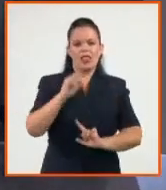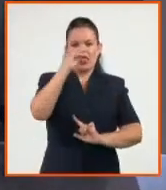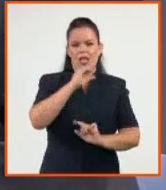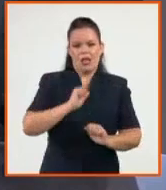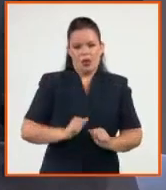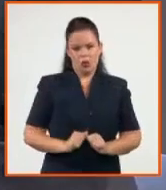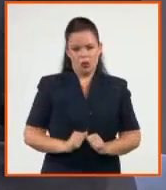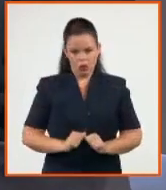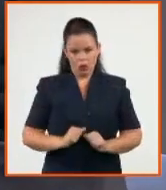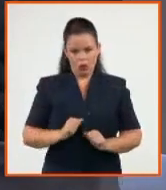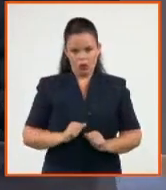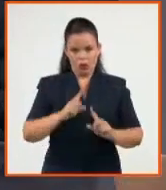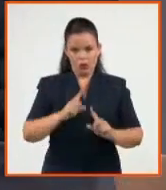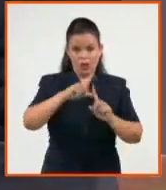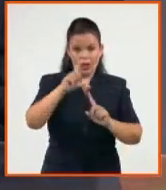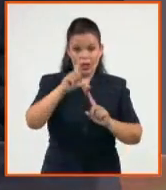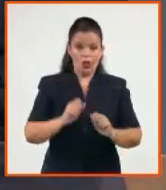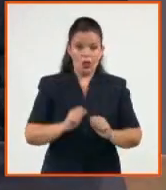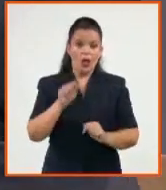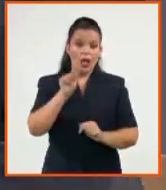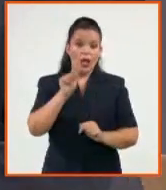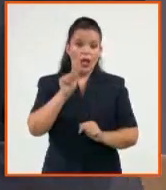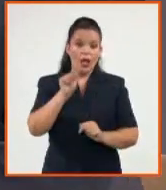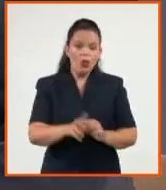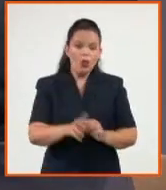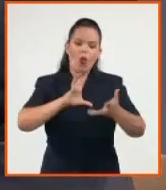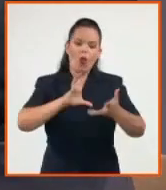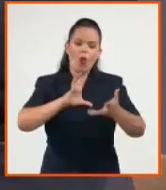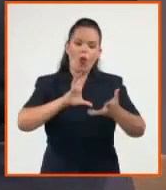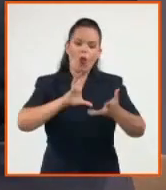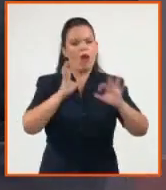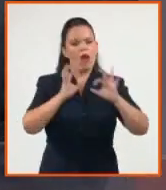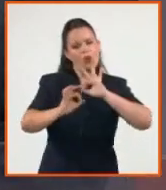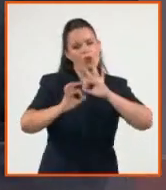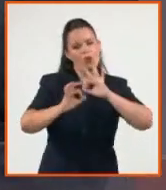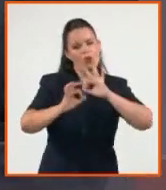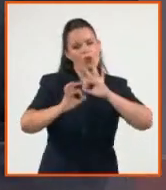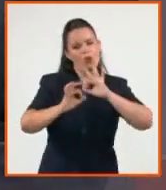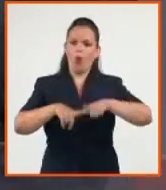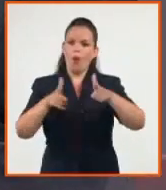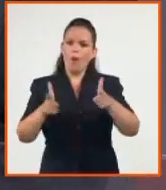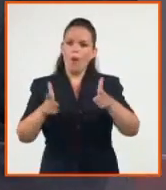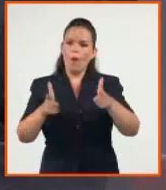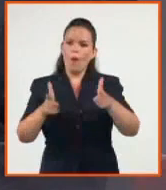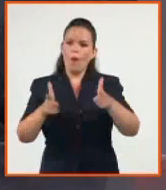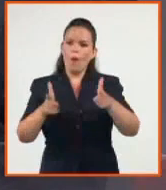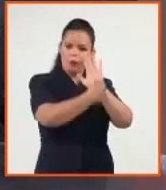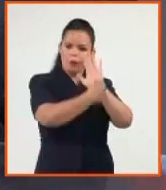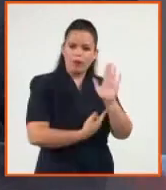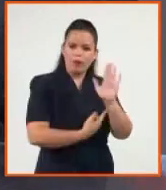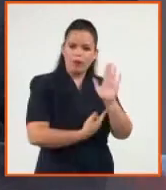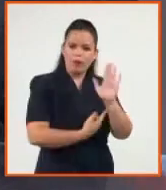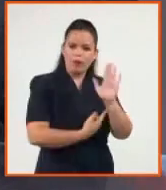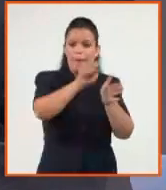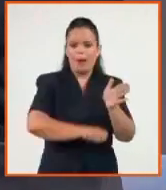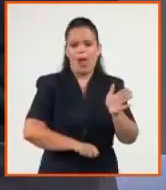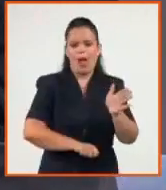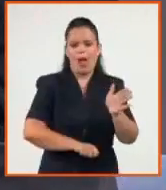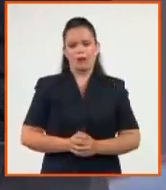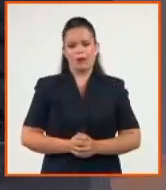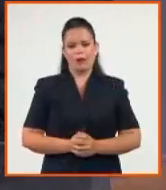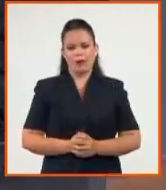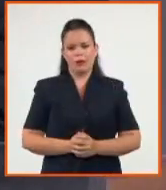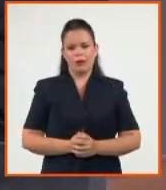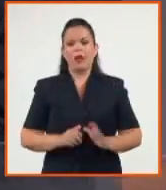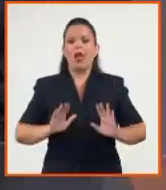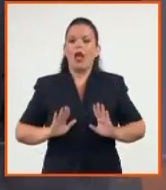a través de políticas, de estrategias, de modelos de actuación. Ahora, la gestión